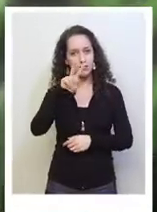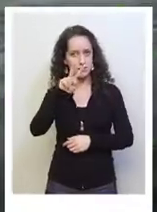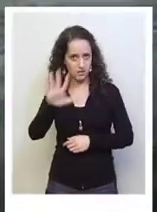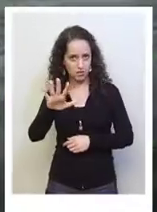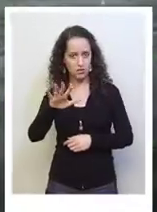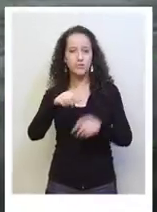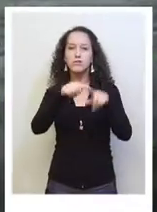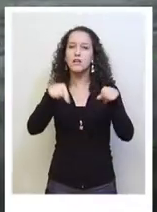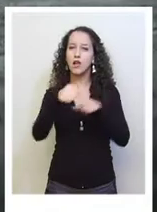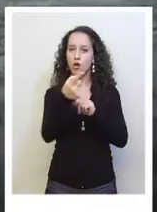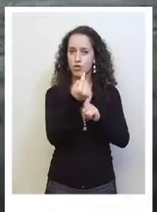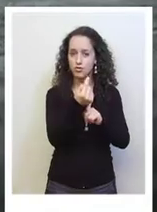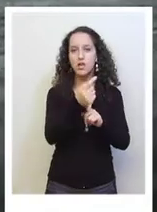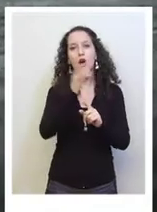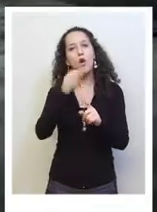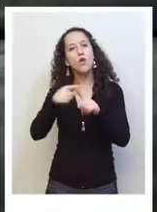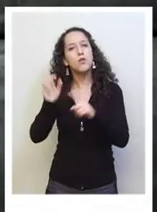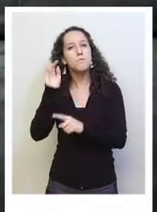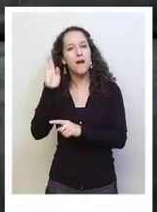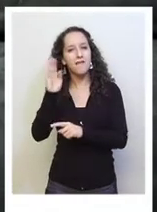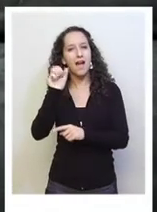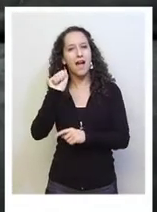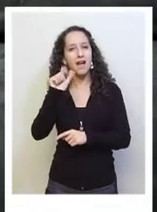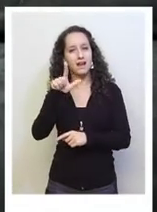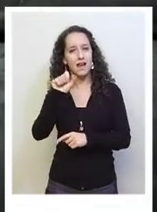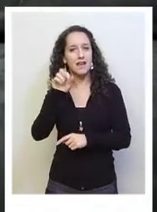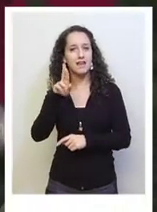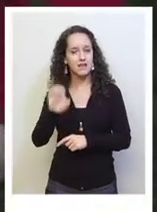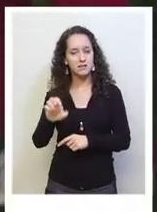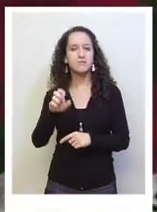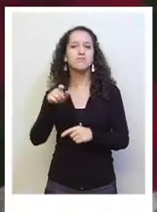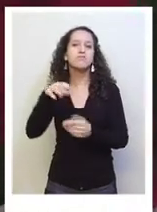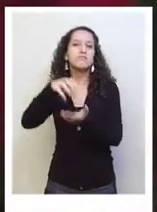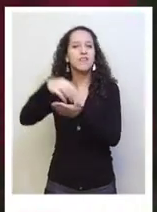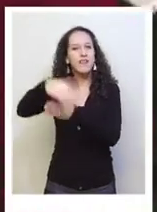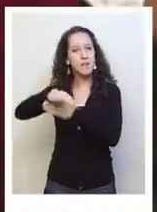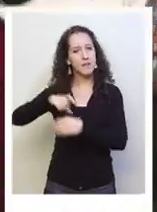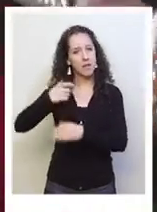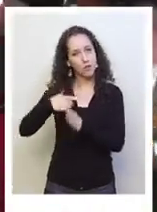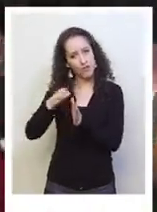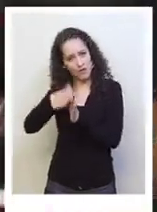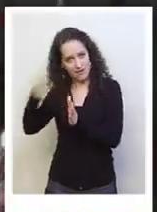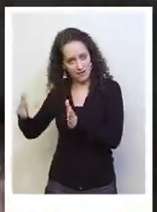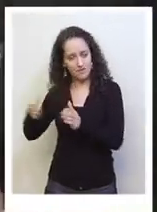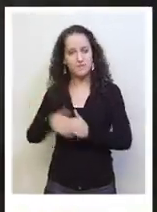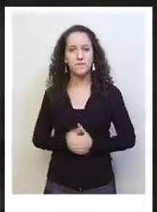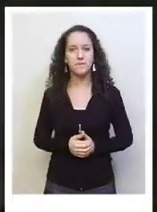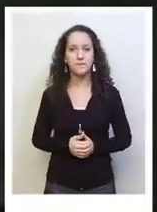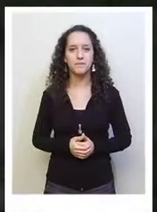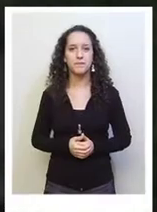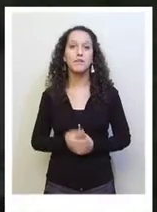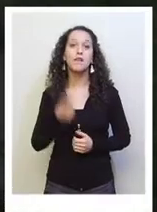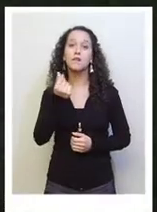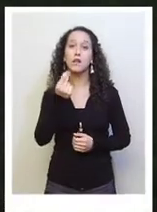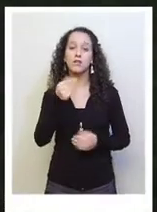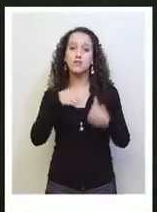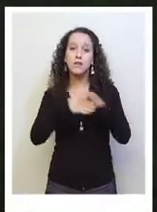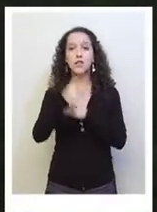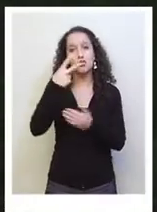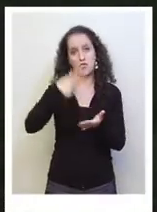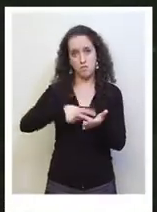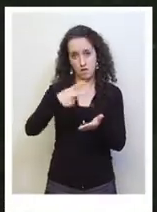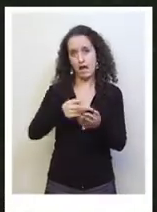Store, ubicada en Sala 525 Local 11 y Pava al aire en Veteranos del 79, número